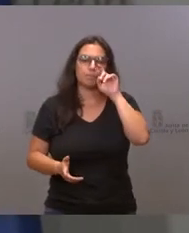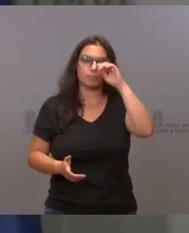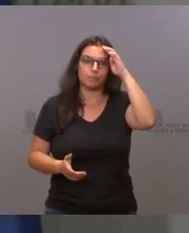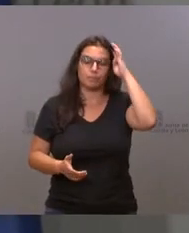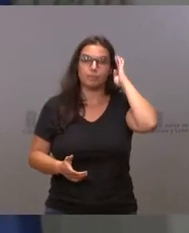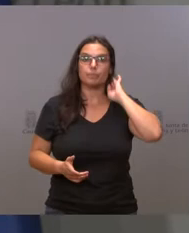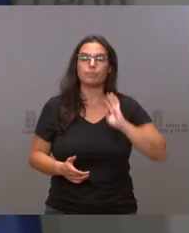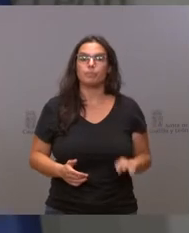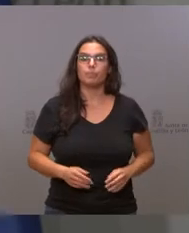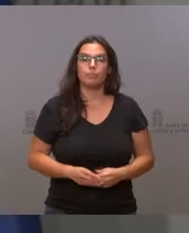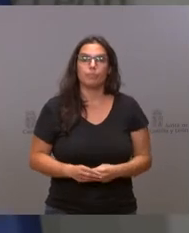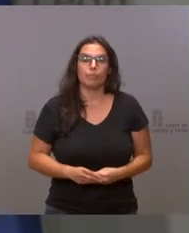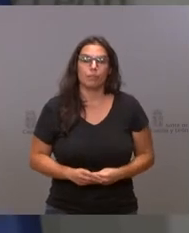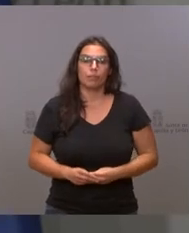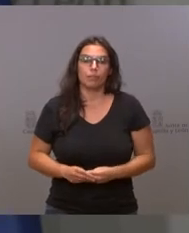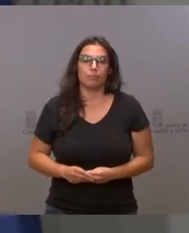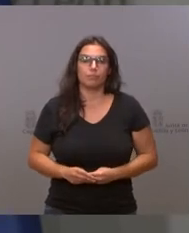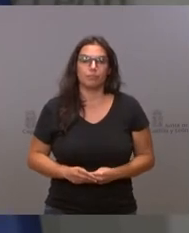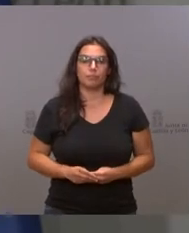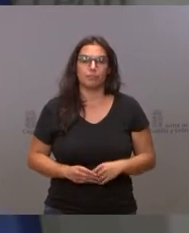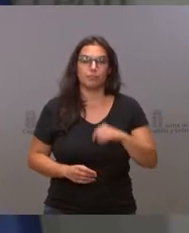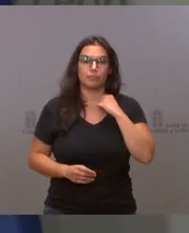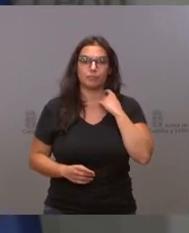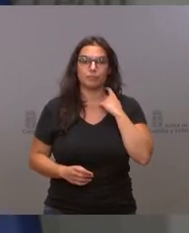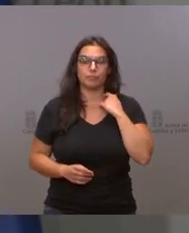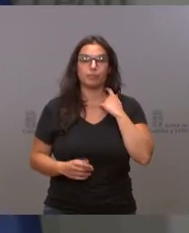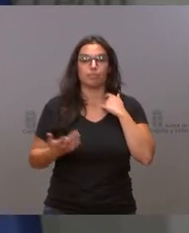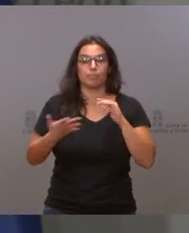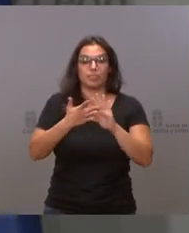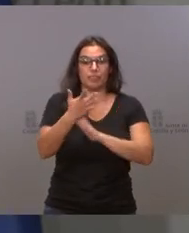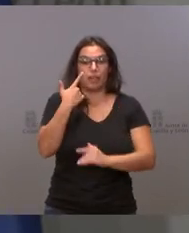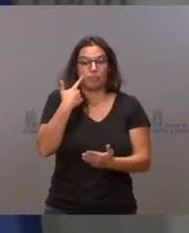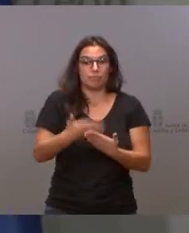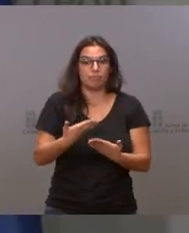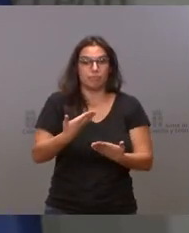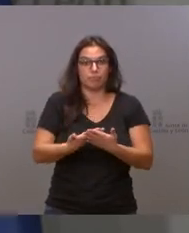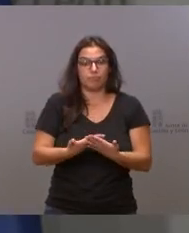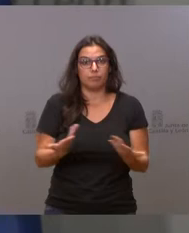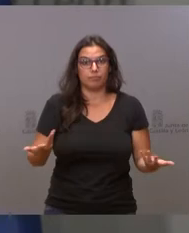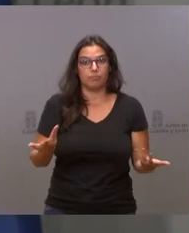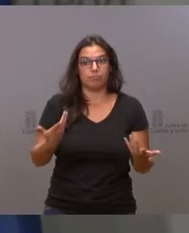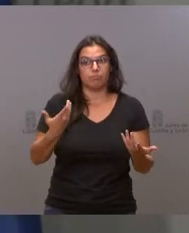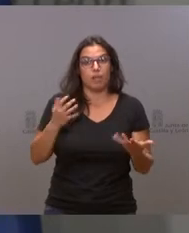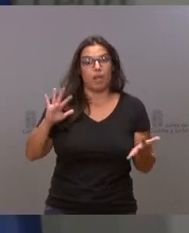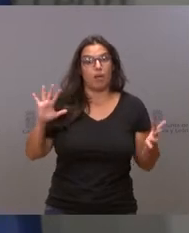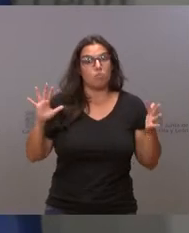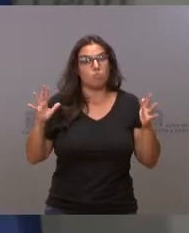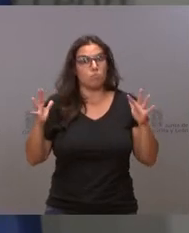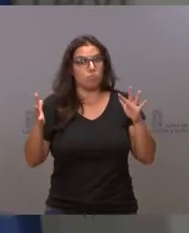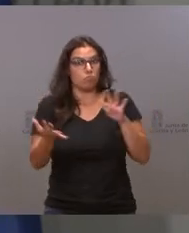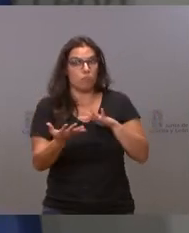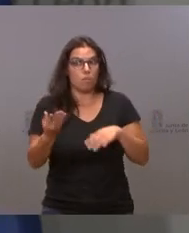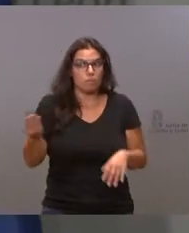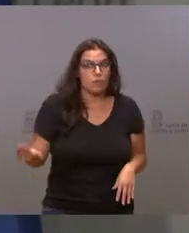y lo que viene a corroborar, pues la buena evolución de